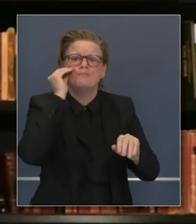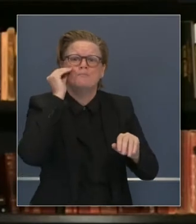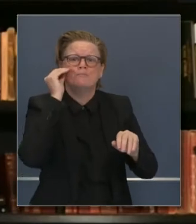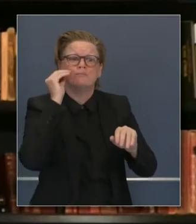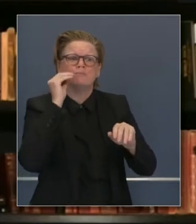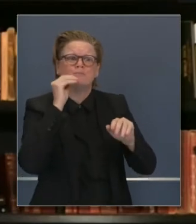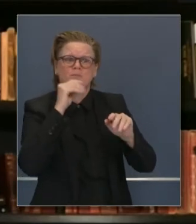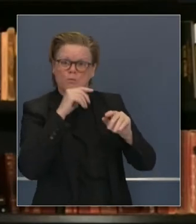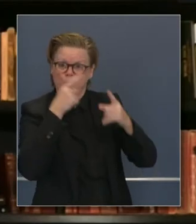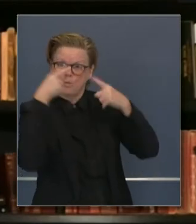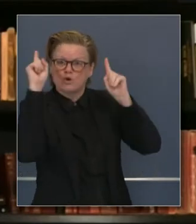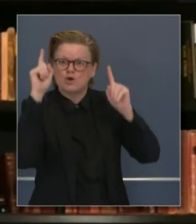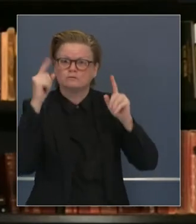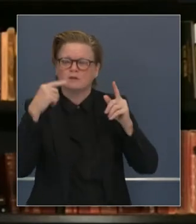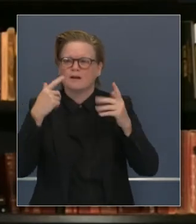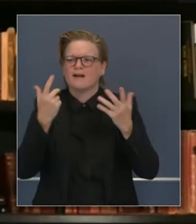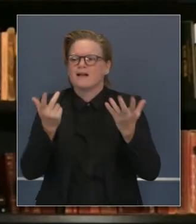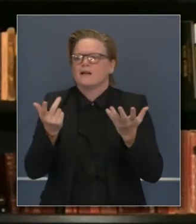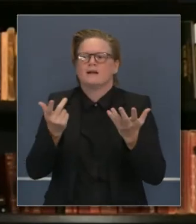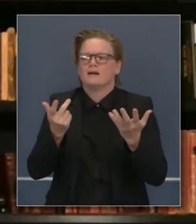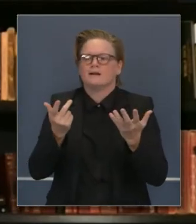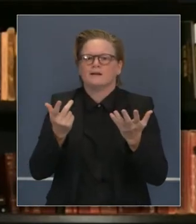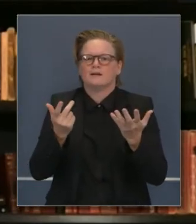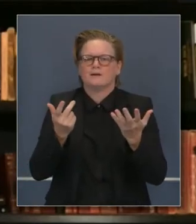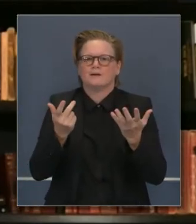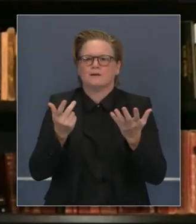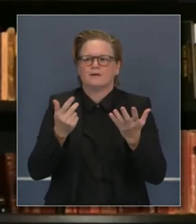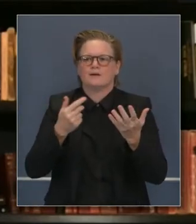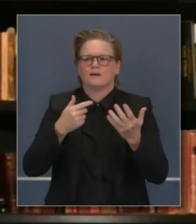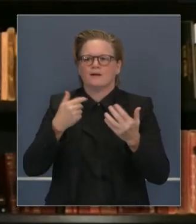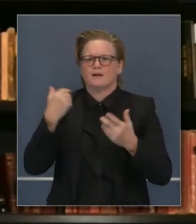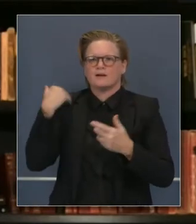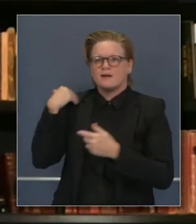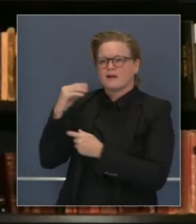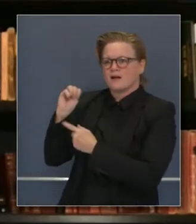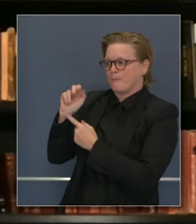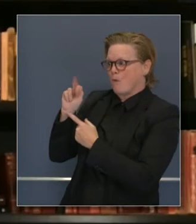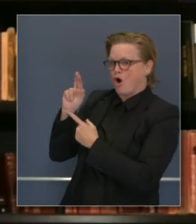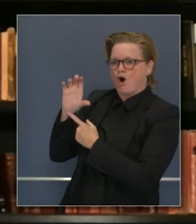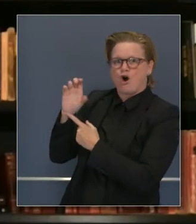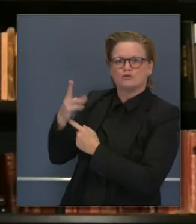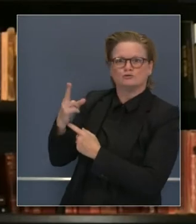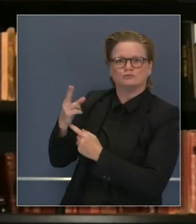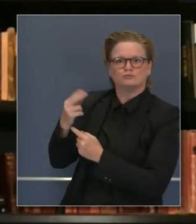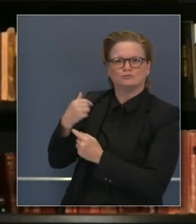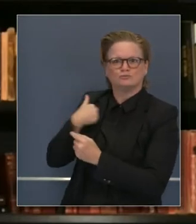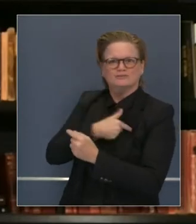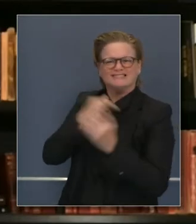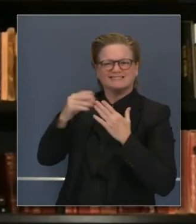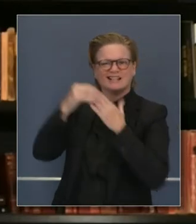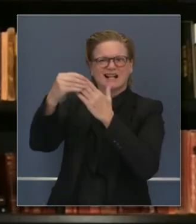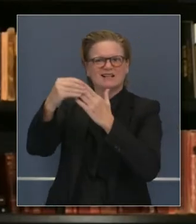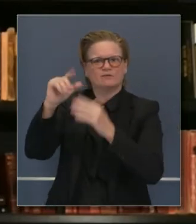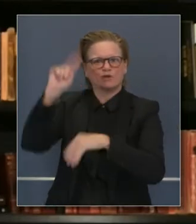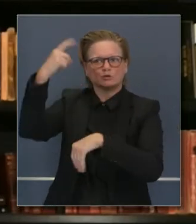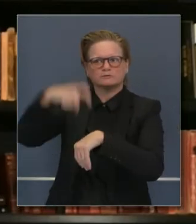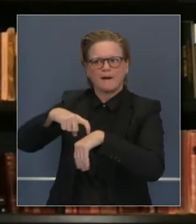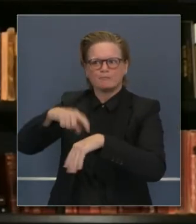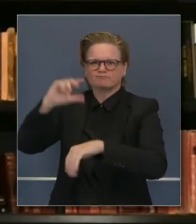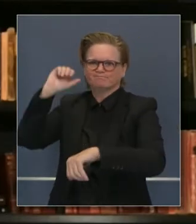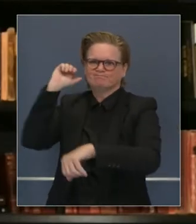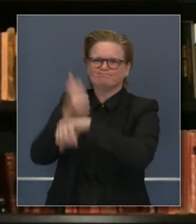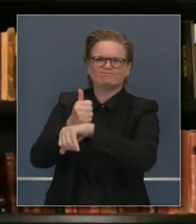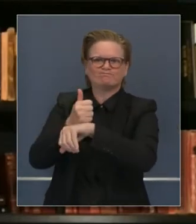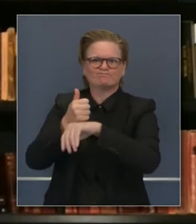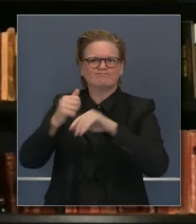lo que hicimos eliminando. Somos el primer estado en expedir la orden de quedarse en casa. Y evitamos el repunte que muchos otros estados experimentaron,